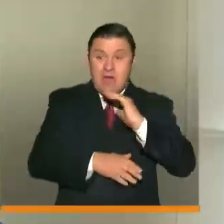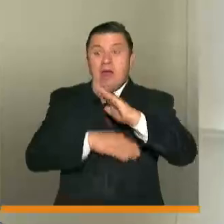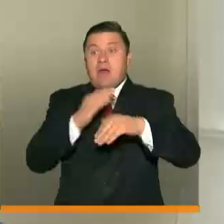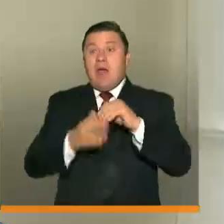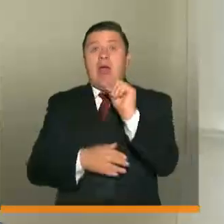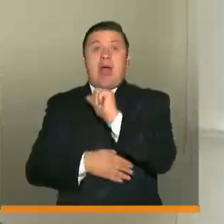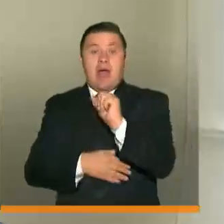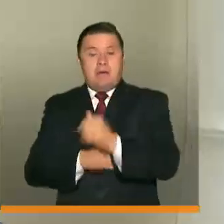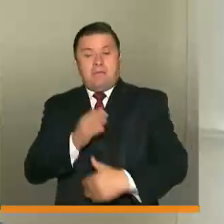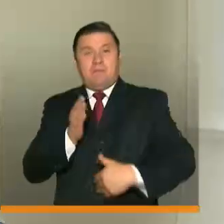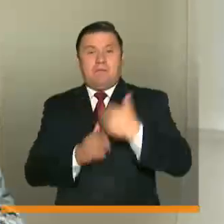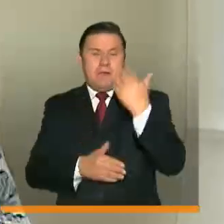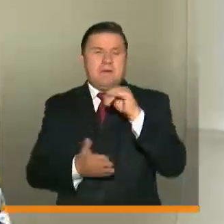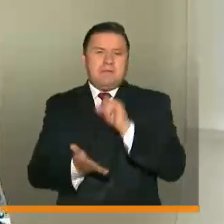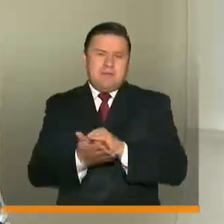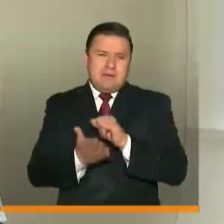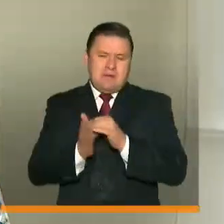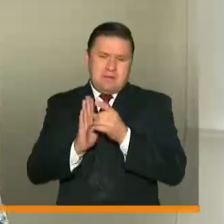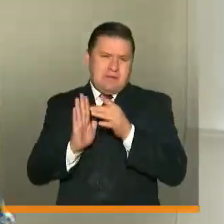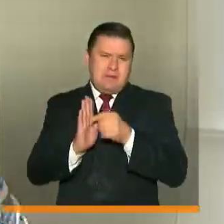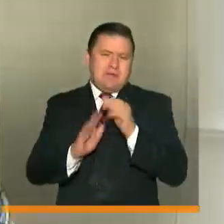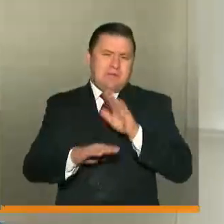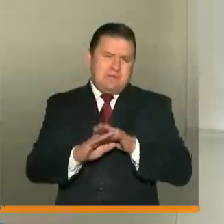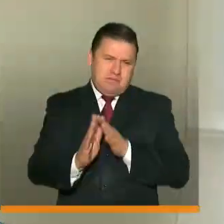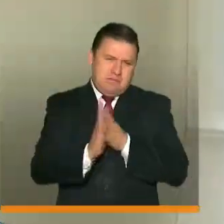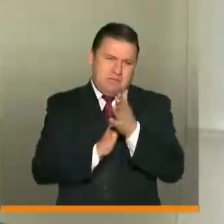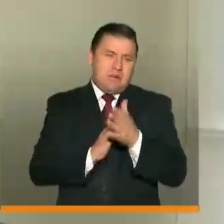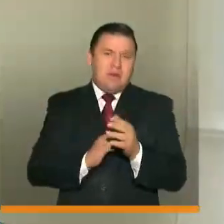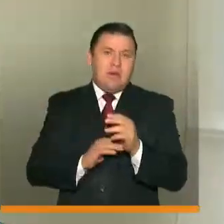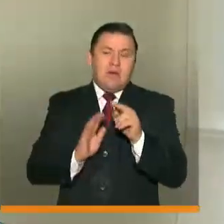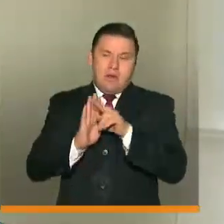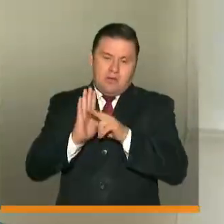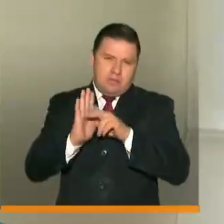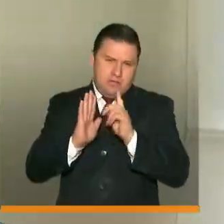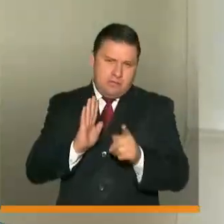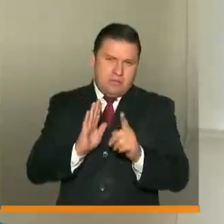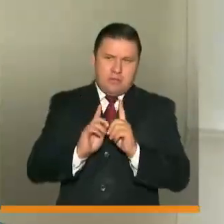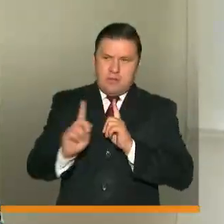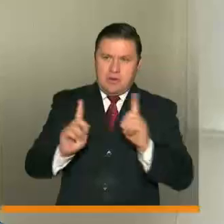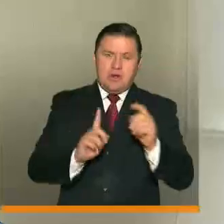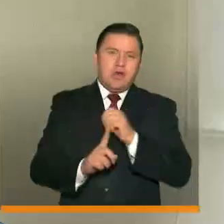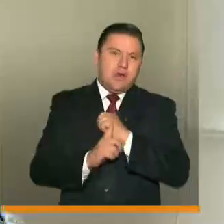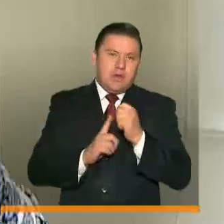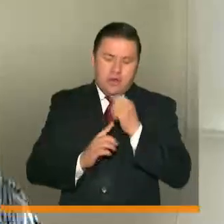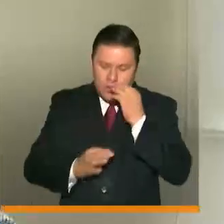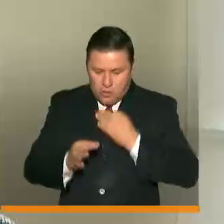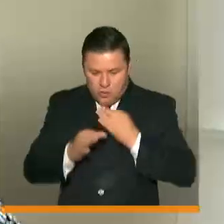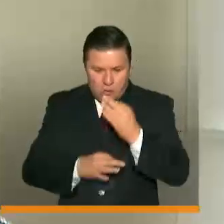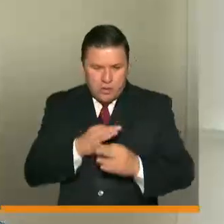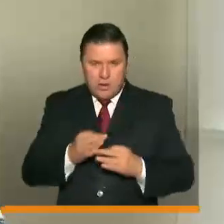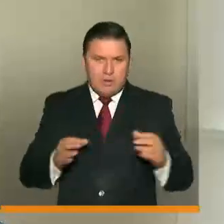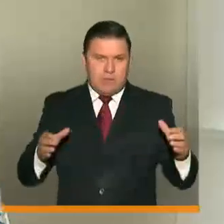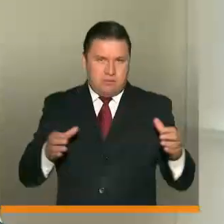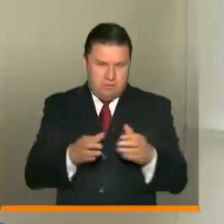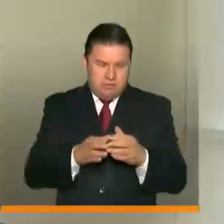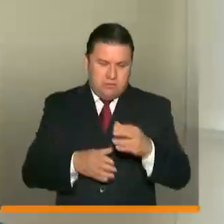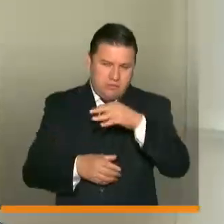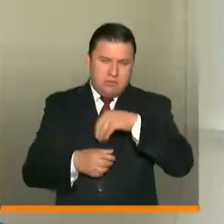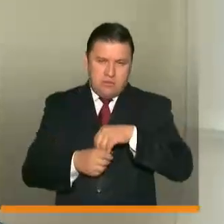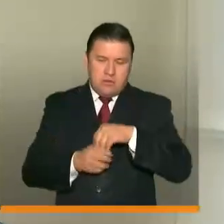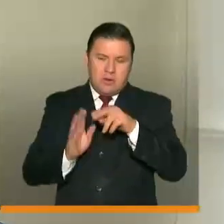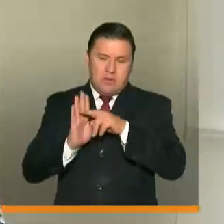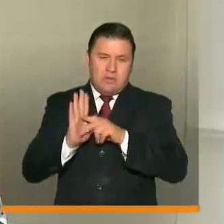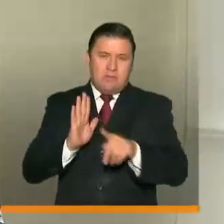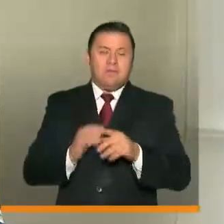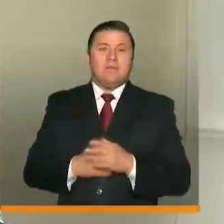después de agosto, con las mismas medidas que he mencionado, de protocolos, de distancia social, cuidado y demás que incorporaremos en los